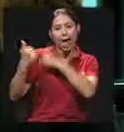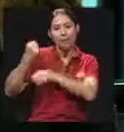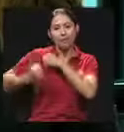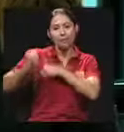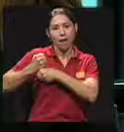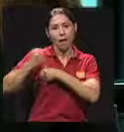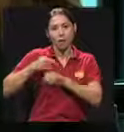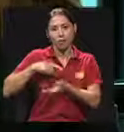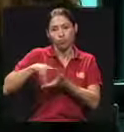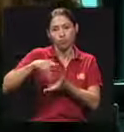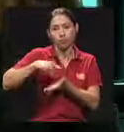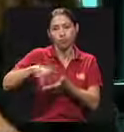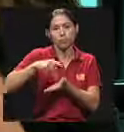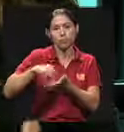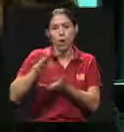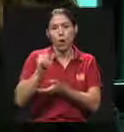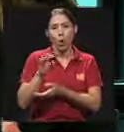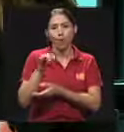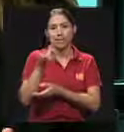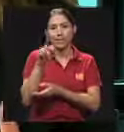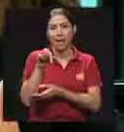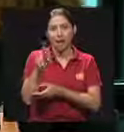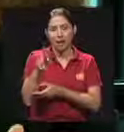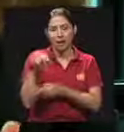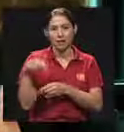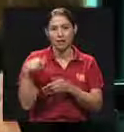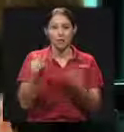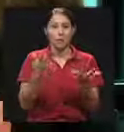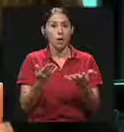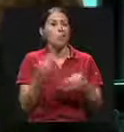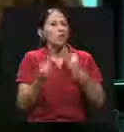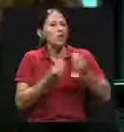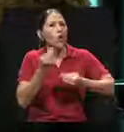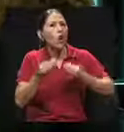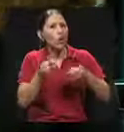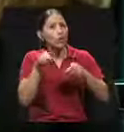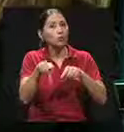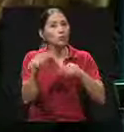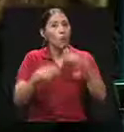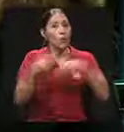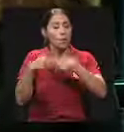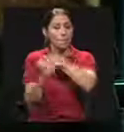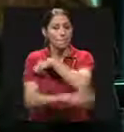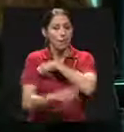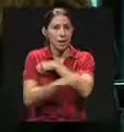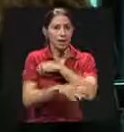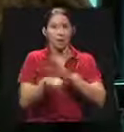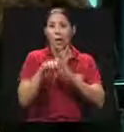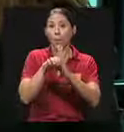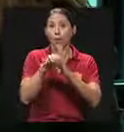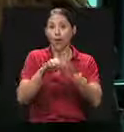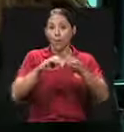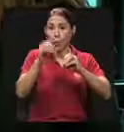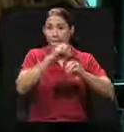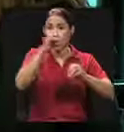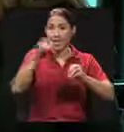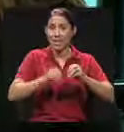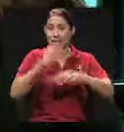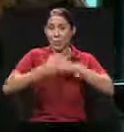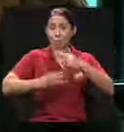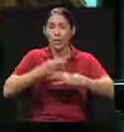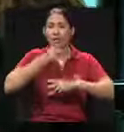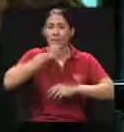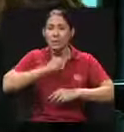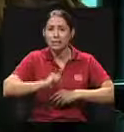prever, es un tema país, ¿verdad? Cómo solventar el régimen porque, por ejemplo, el índice mundial de envejecimiento